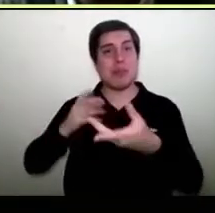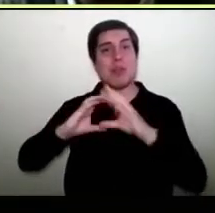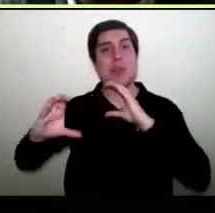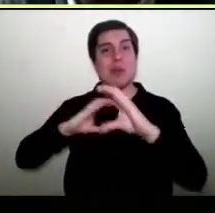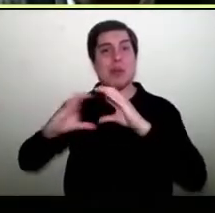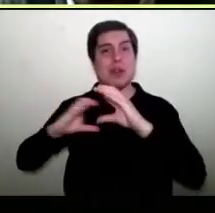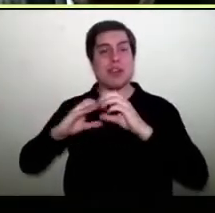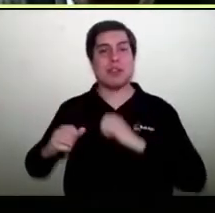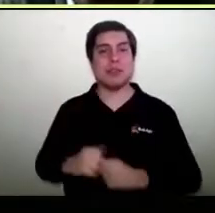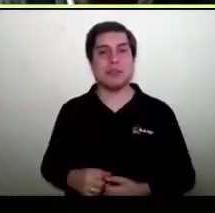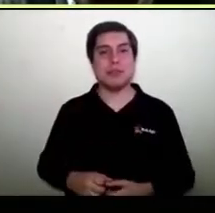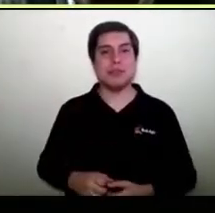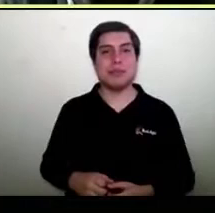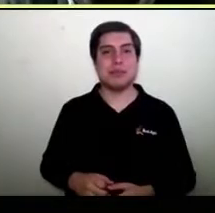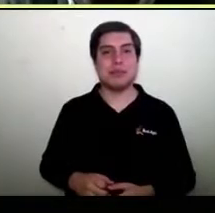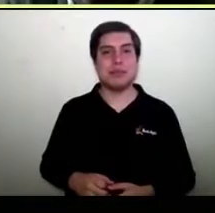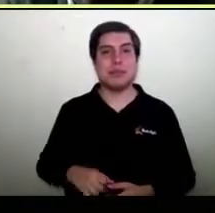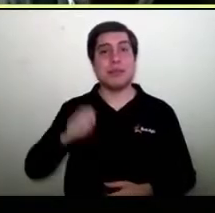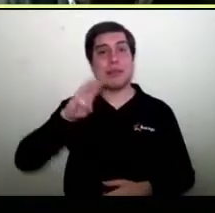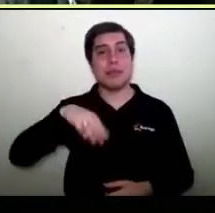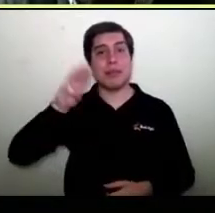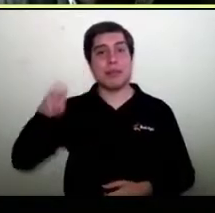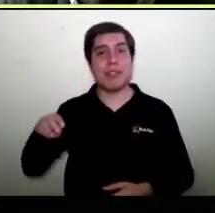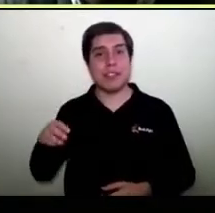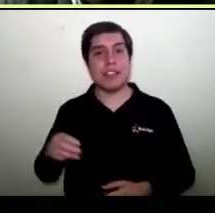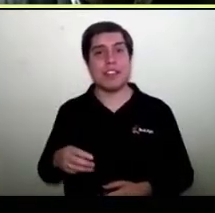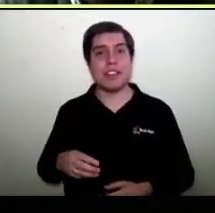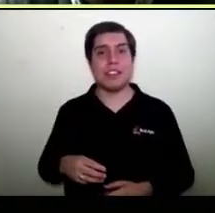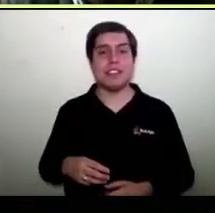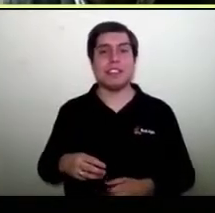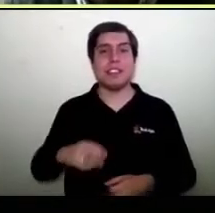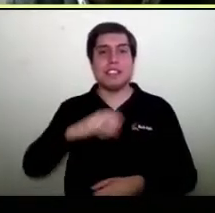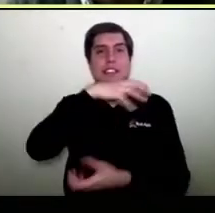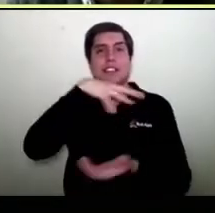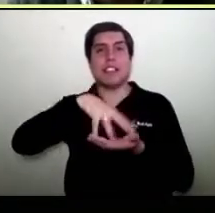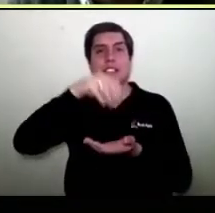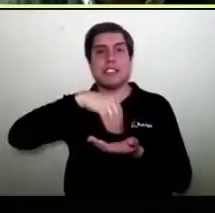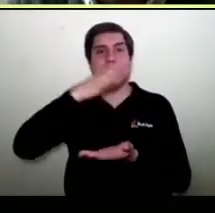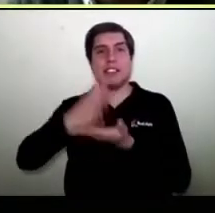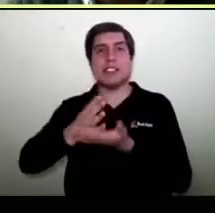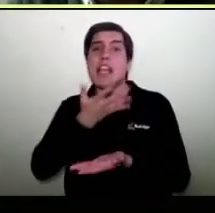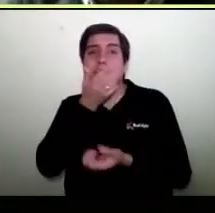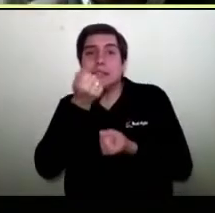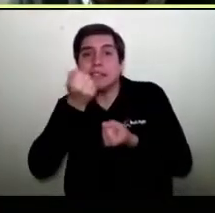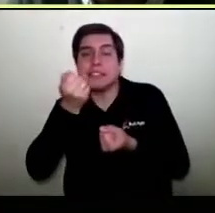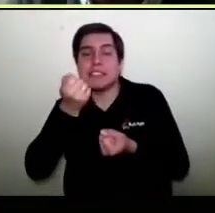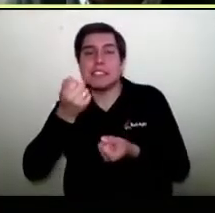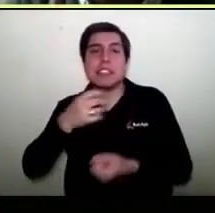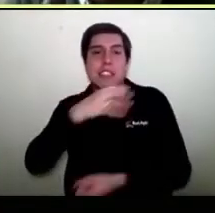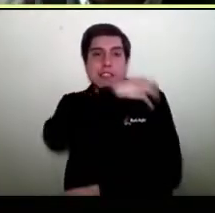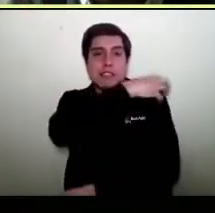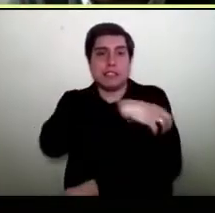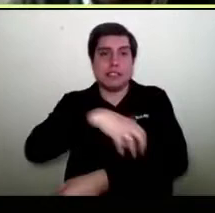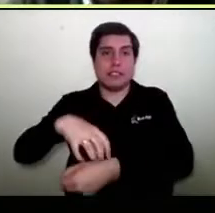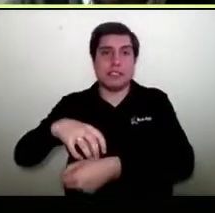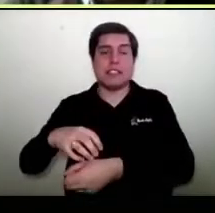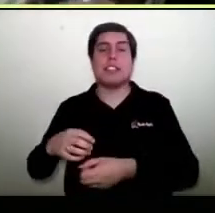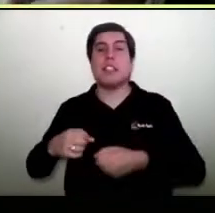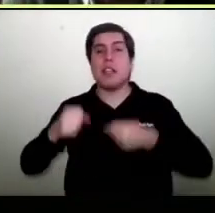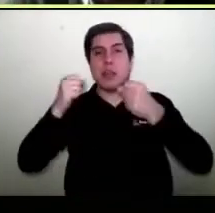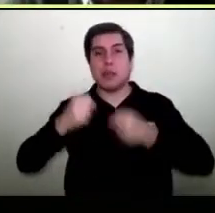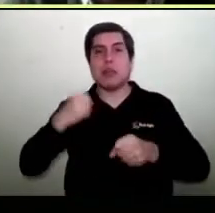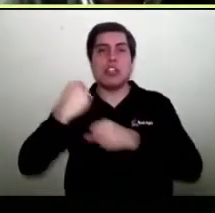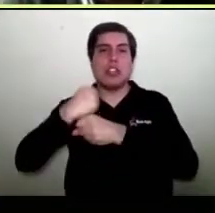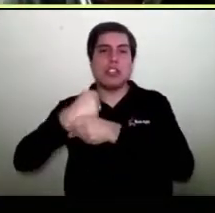también y los marketplaces nos permiten desde Arica a Punta Arena tener clientes, tener socios, tener compañeros de